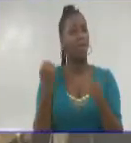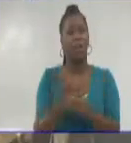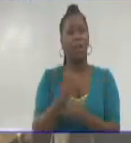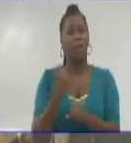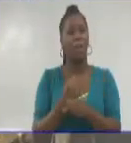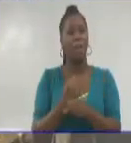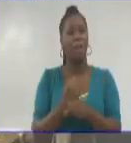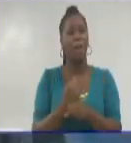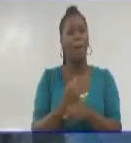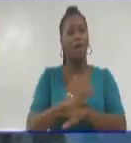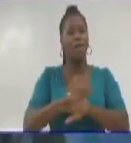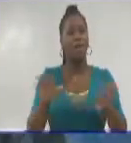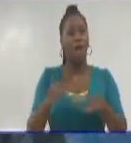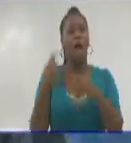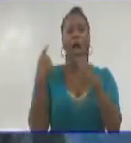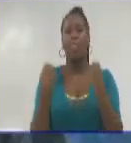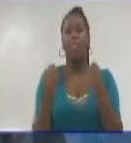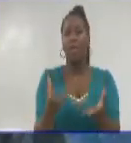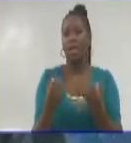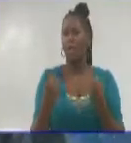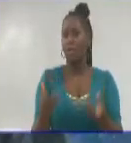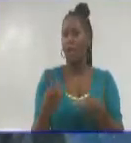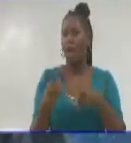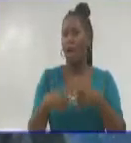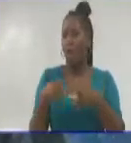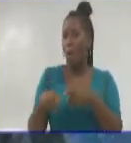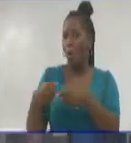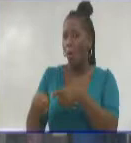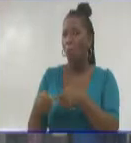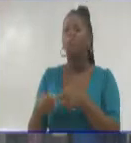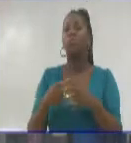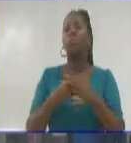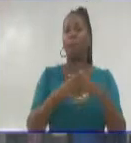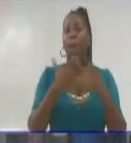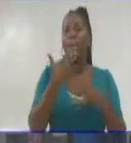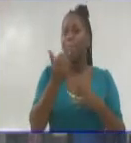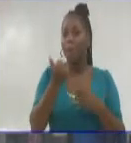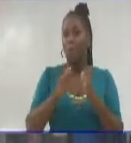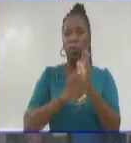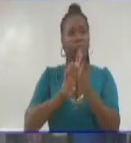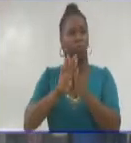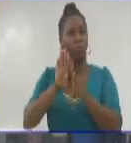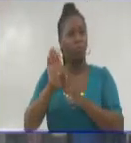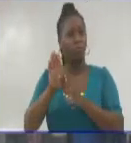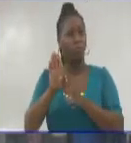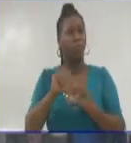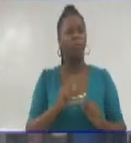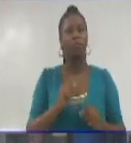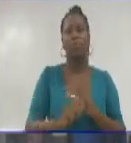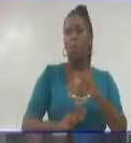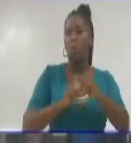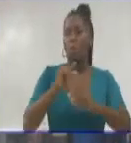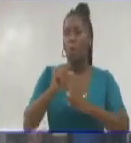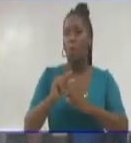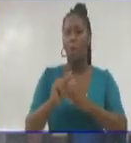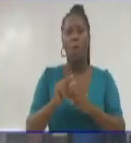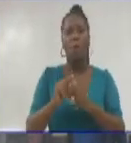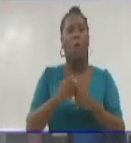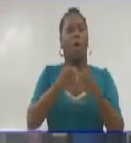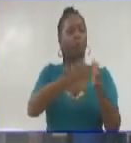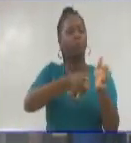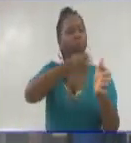de nos están entregarribando un nivel de recursos ahora, llámese masa de la fundición de Fajardo, llámese copling para el tema de los trenes engranes